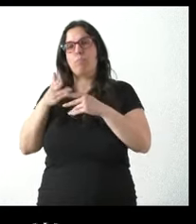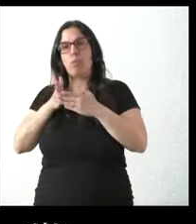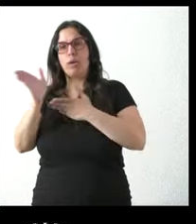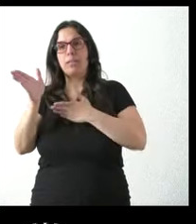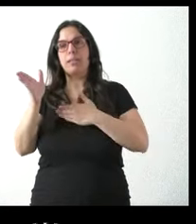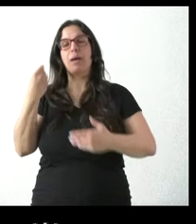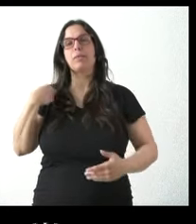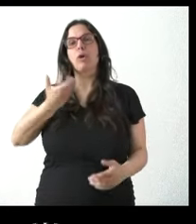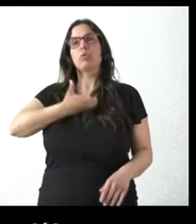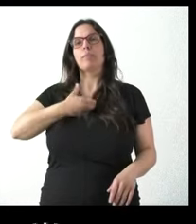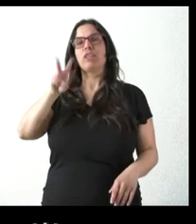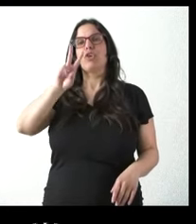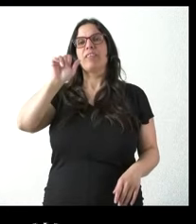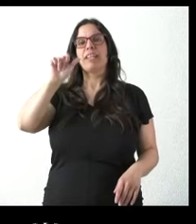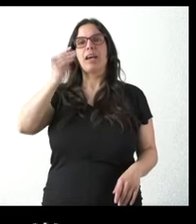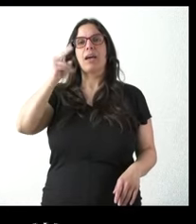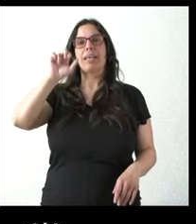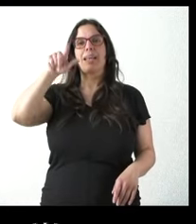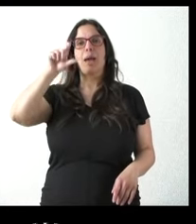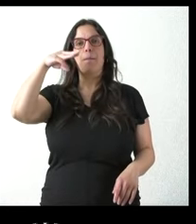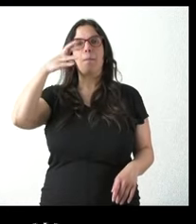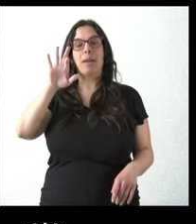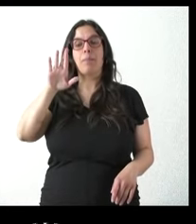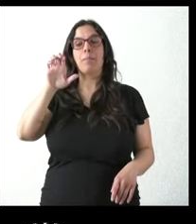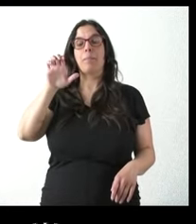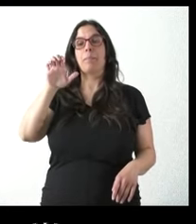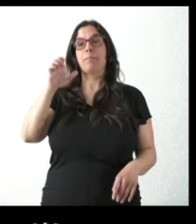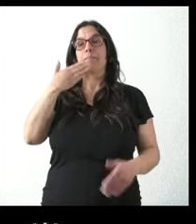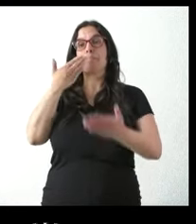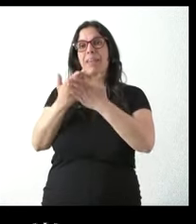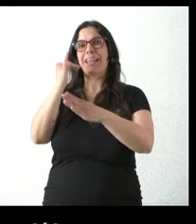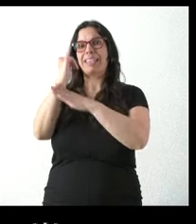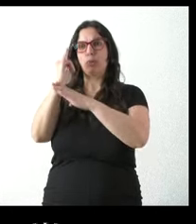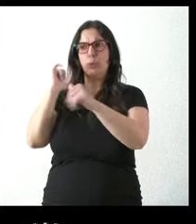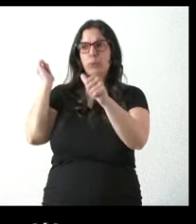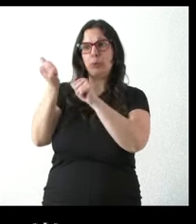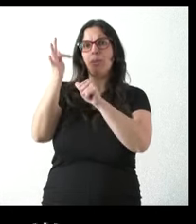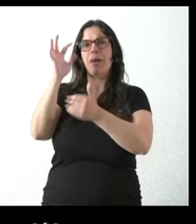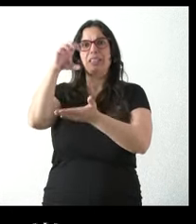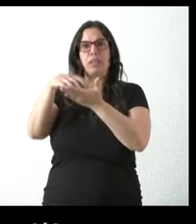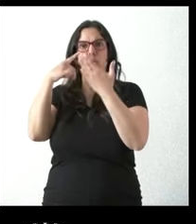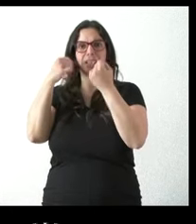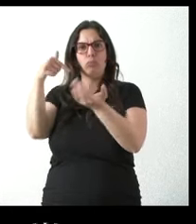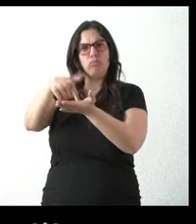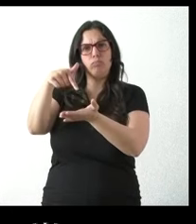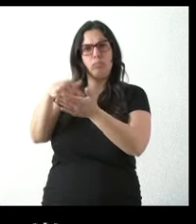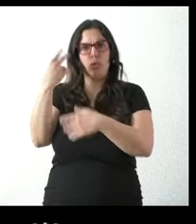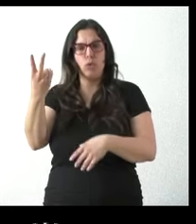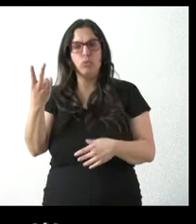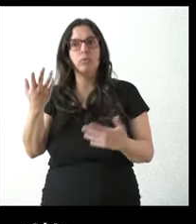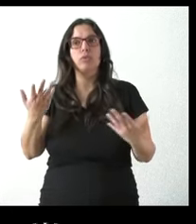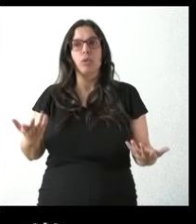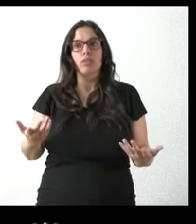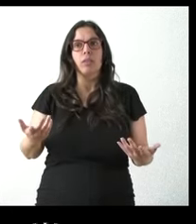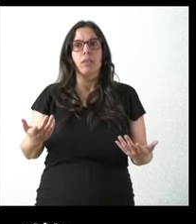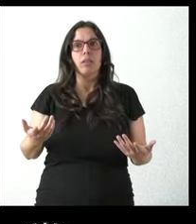Villaquilambre que viene solicitando que se cree un instituto y un nuevo centro de salud las preguntas son las mismas